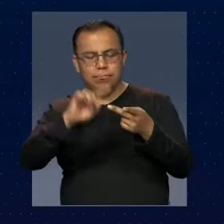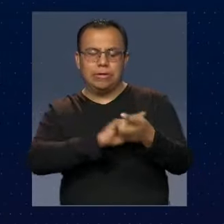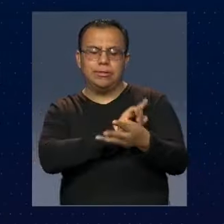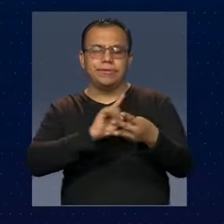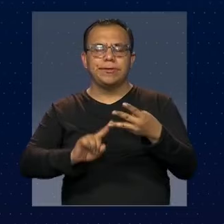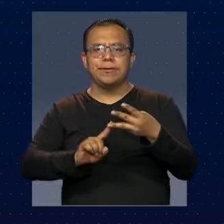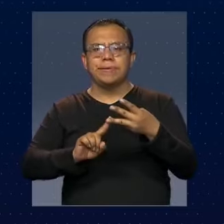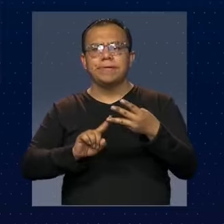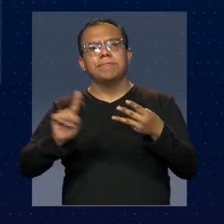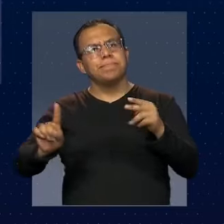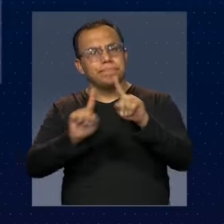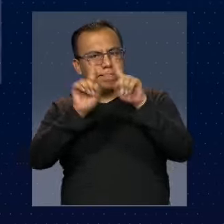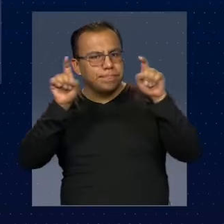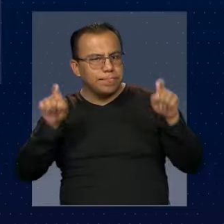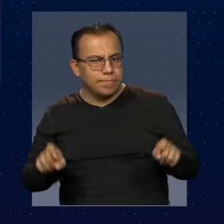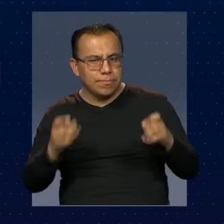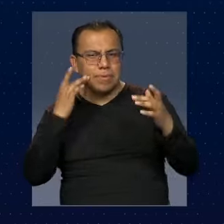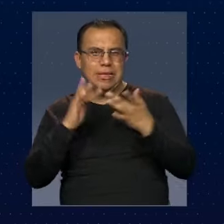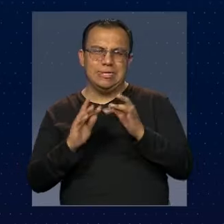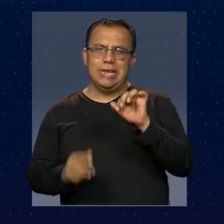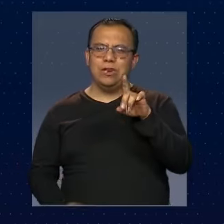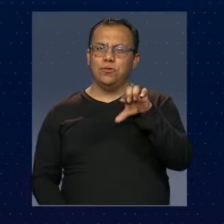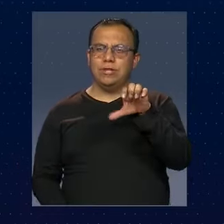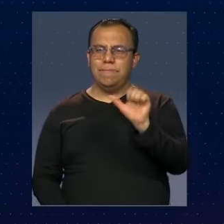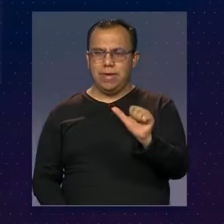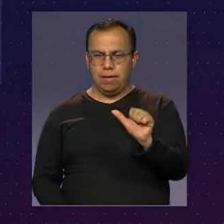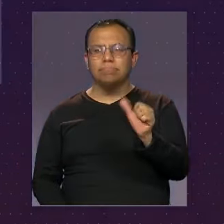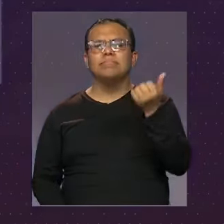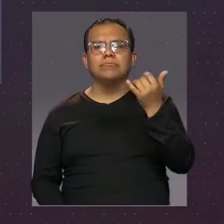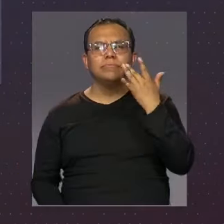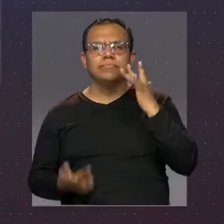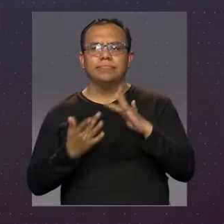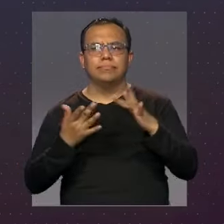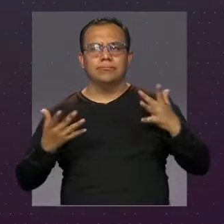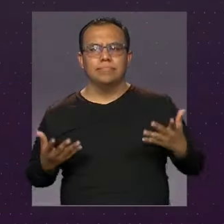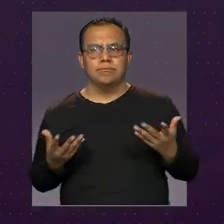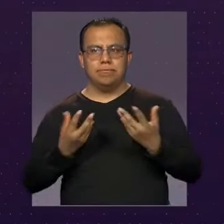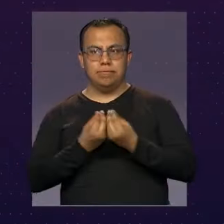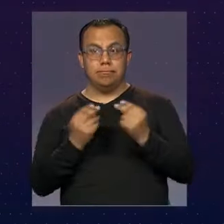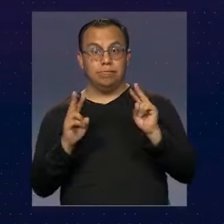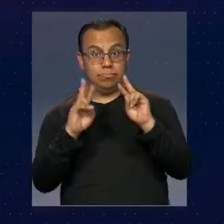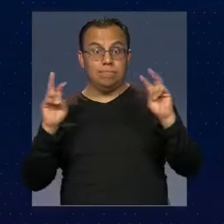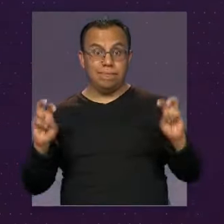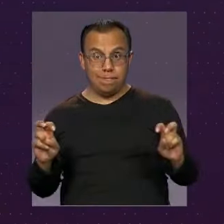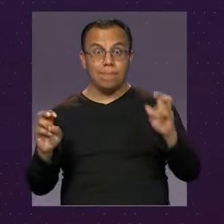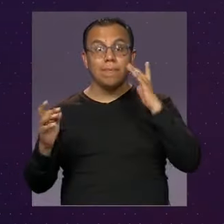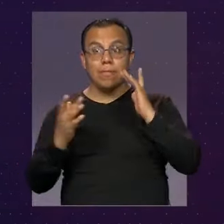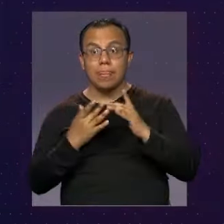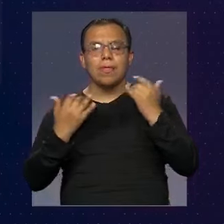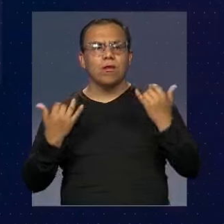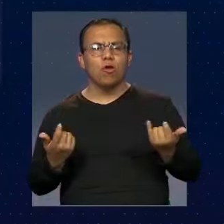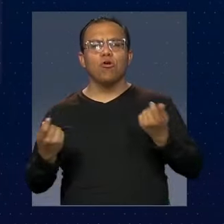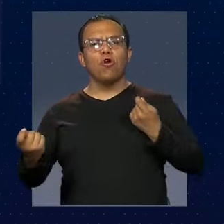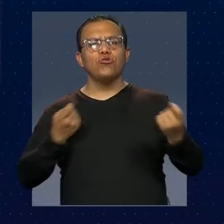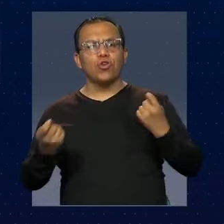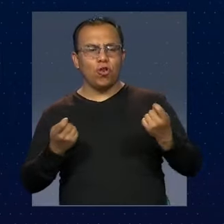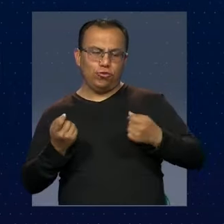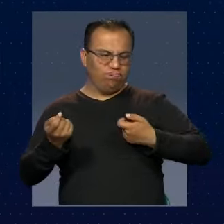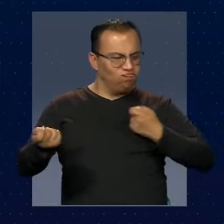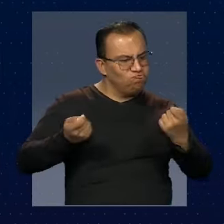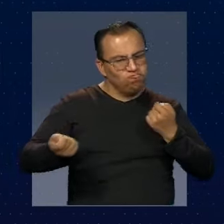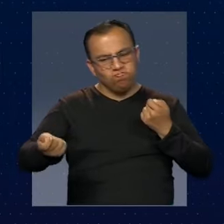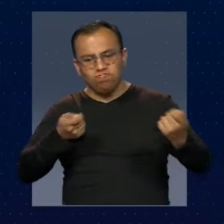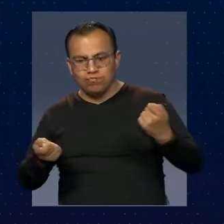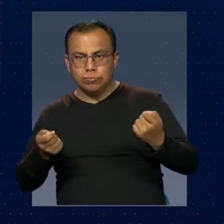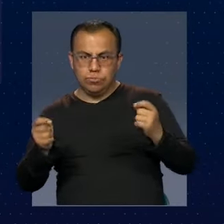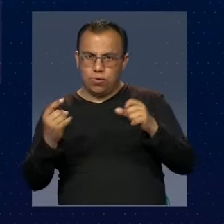al tema de la celotipia, al tema de querer controlar al otro a través